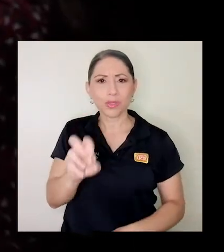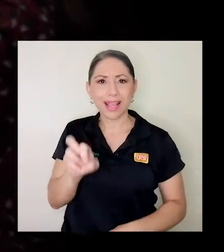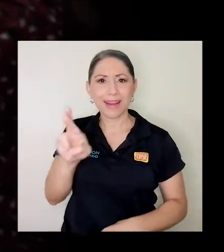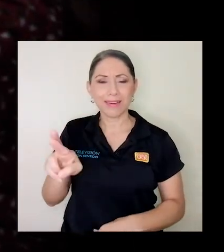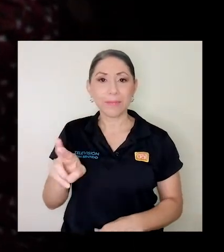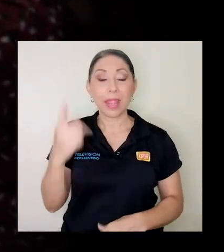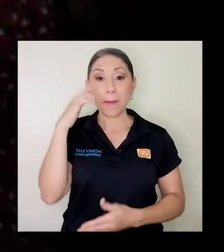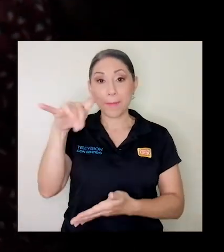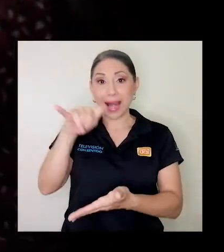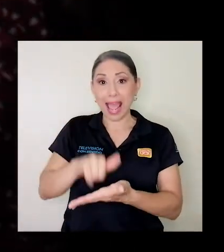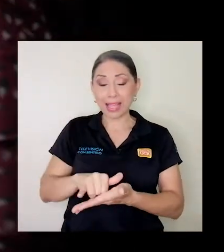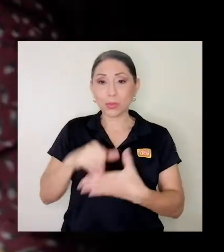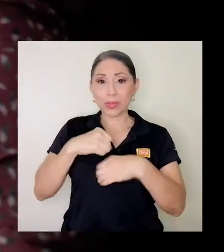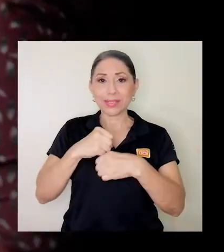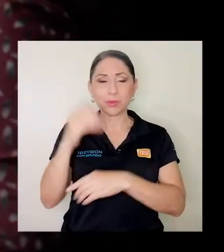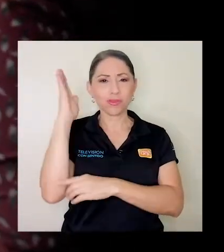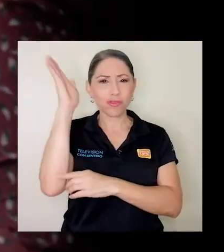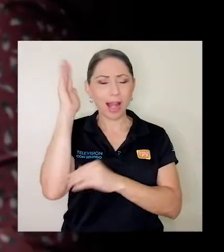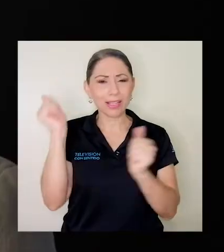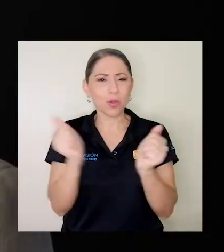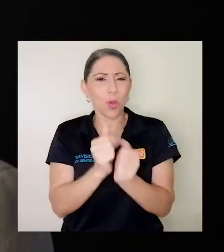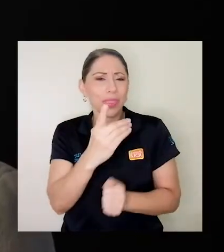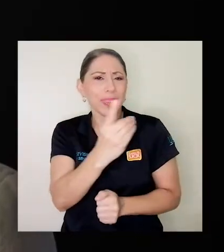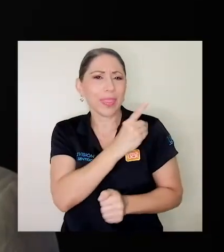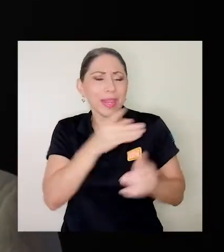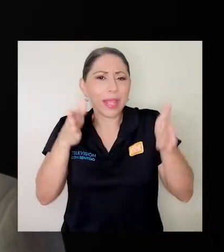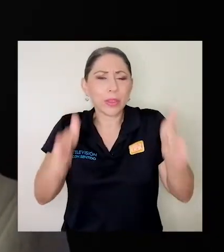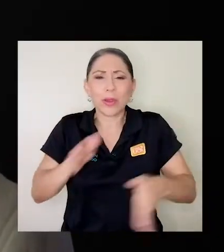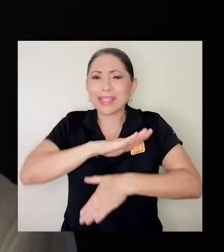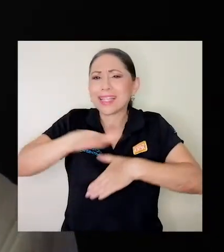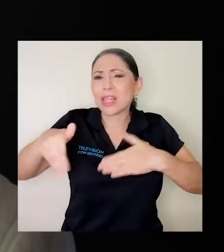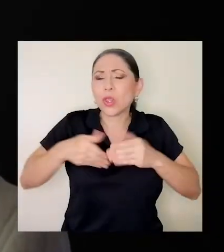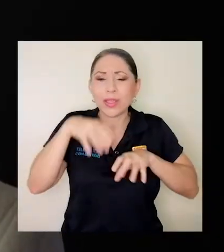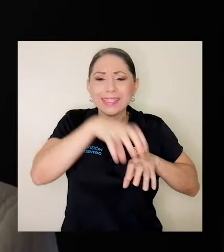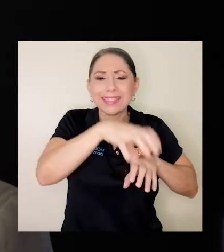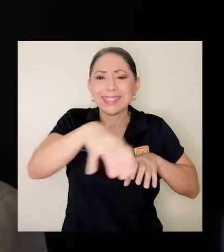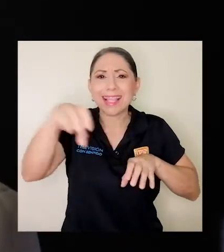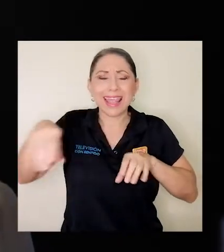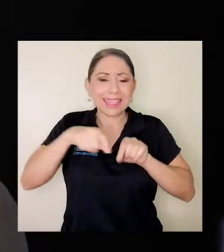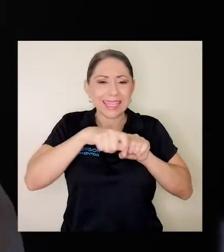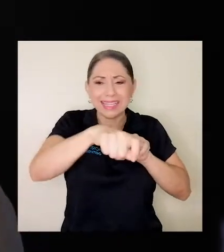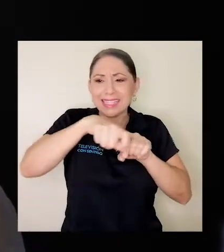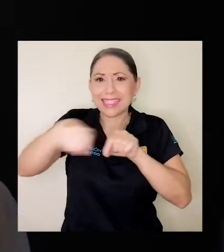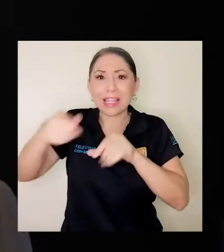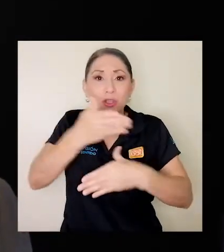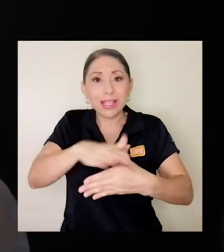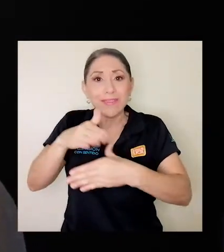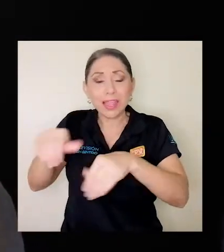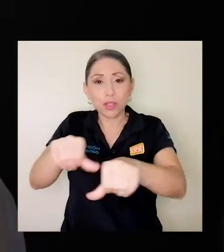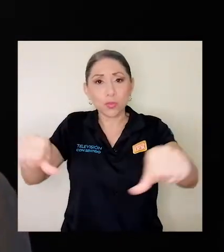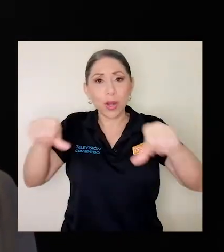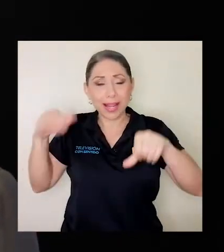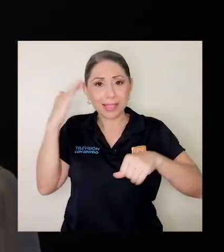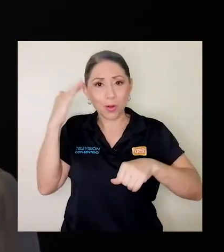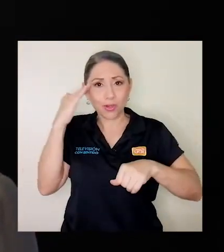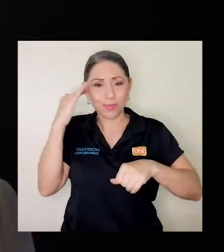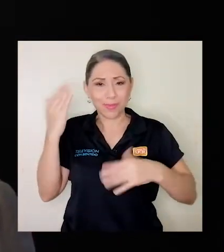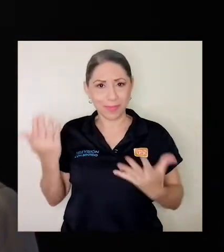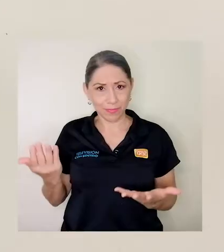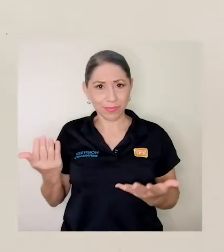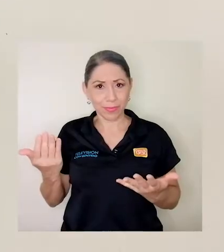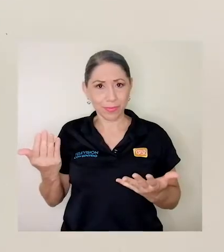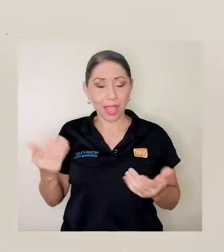charlas con directores y directoras de todas las sedes y recintos divididos por áreas de conocimiento, como mencioné anteriormente.